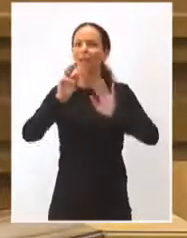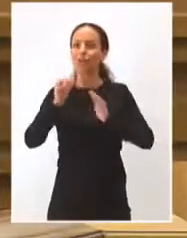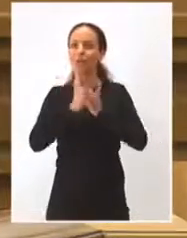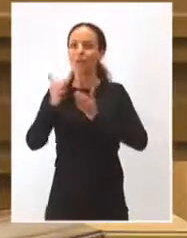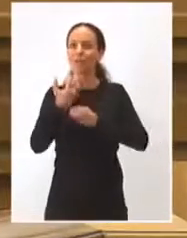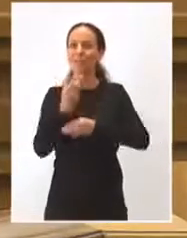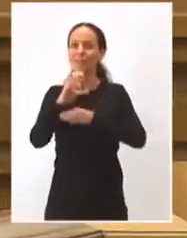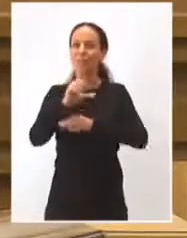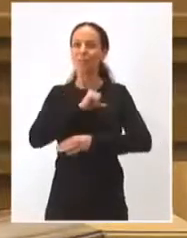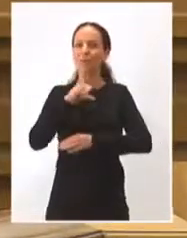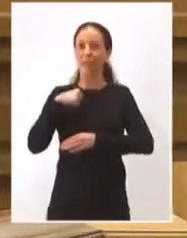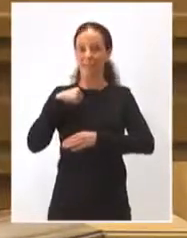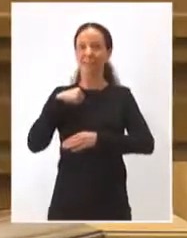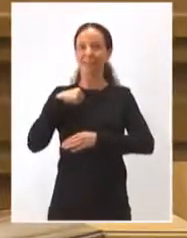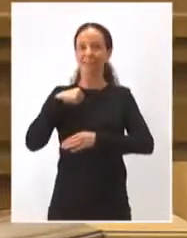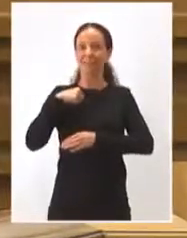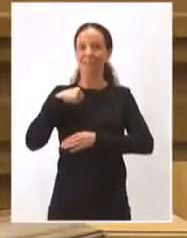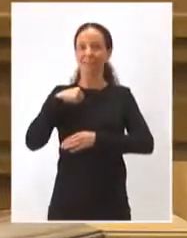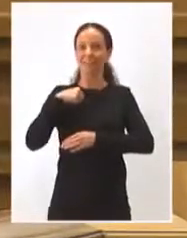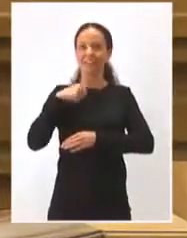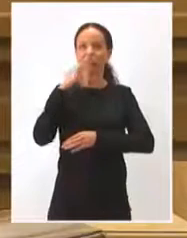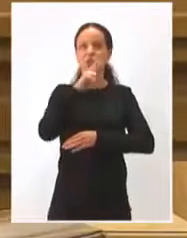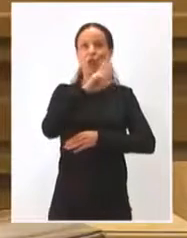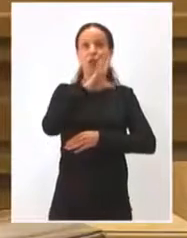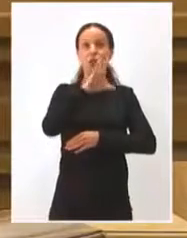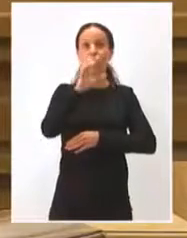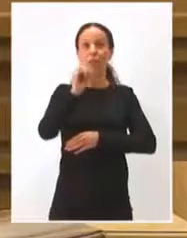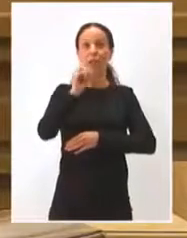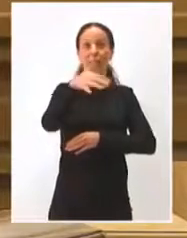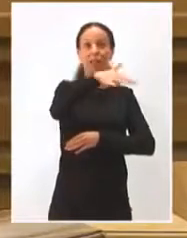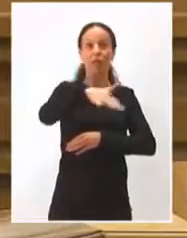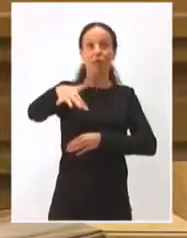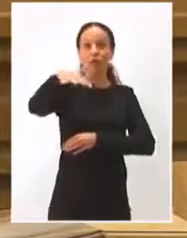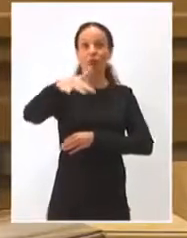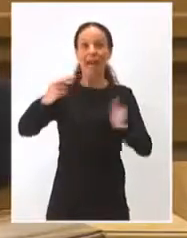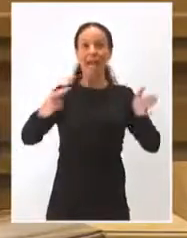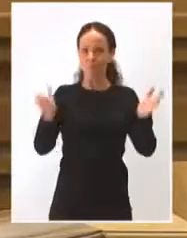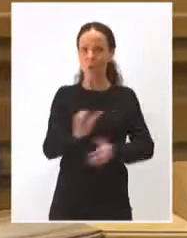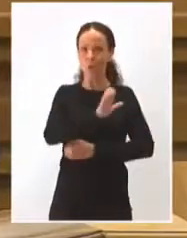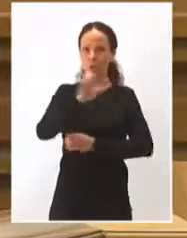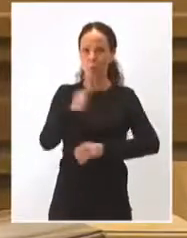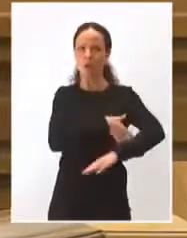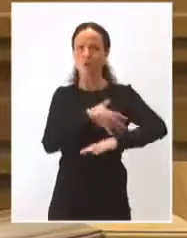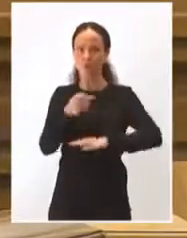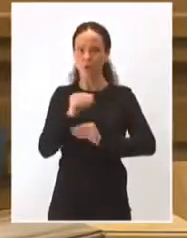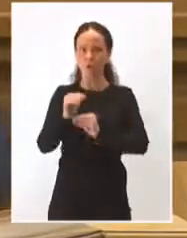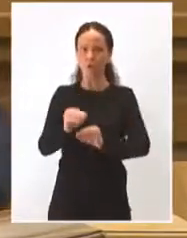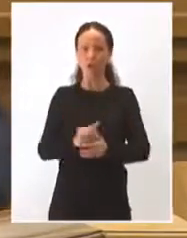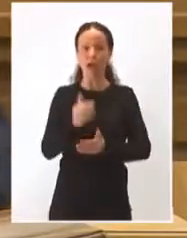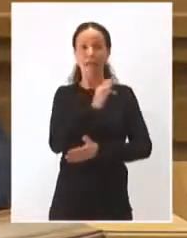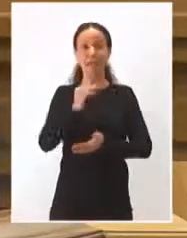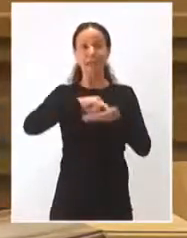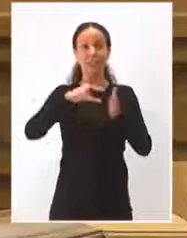con 250 puntos mínimos nuevos de puntos de recarga en la comunidad autónoma. Sin duda, el plan de